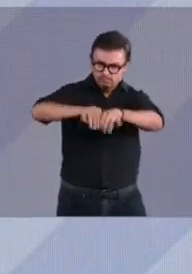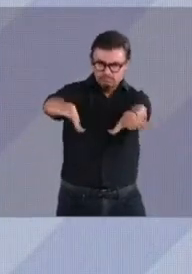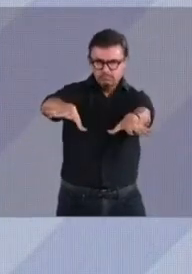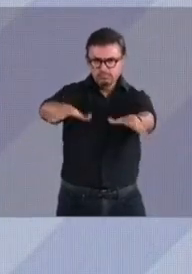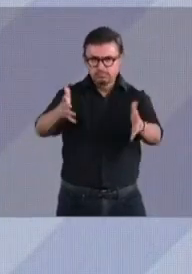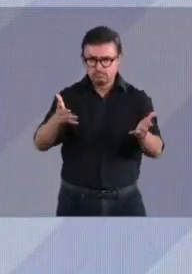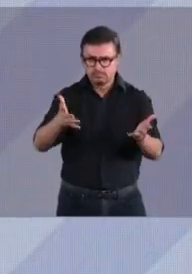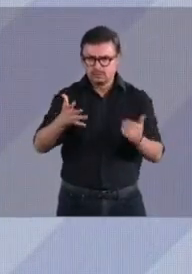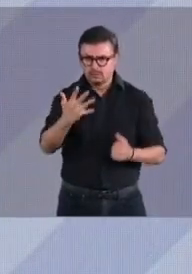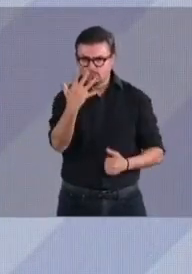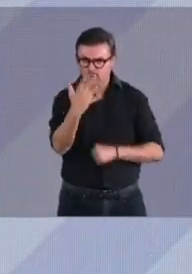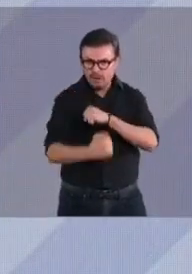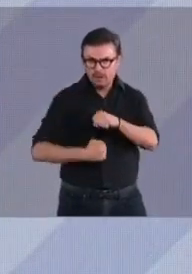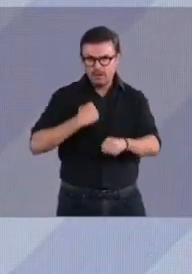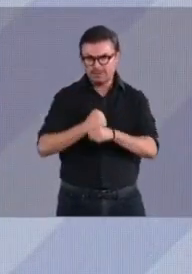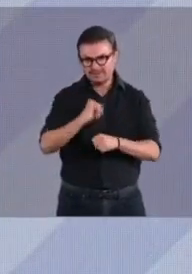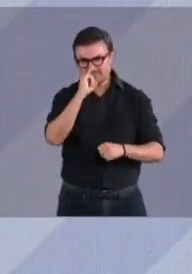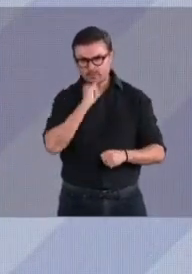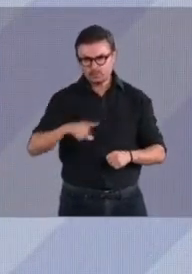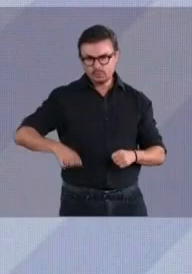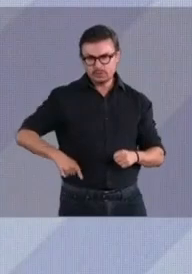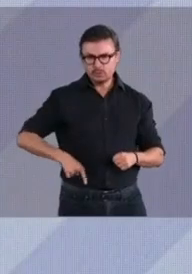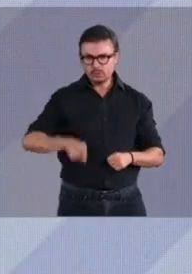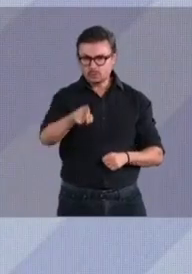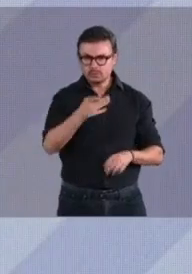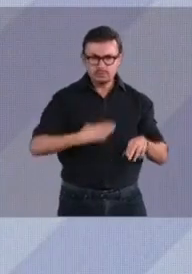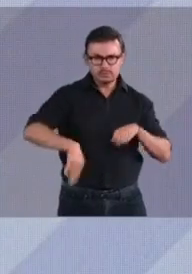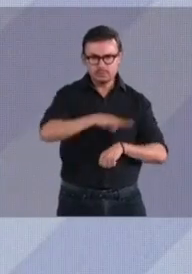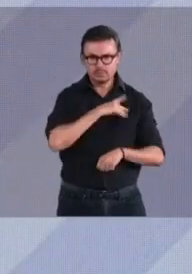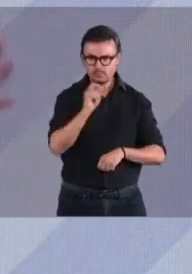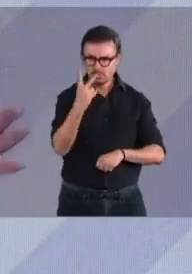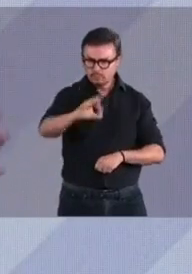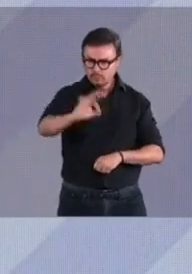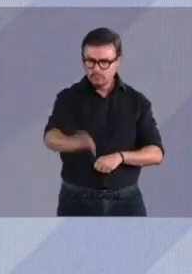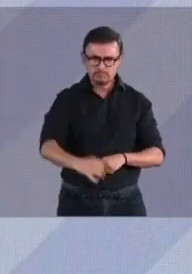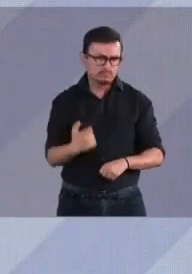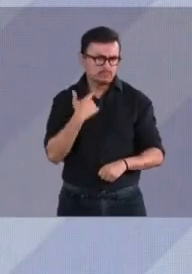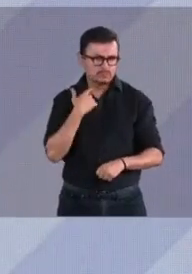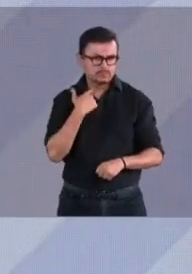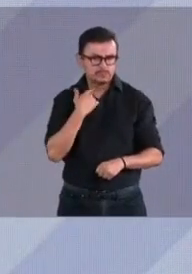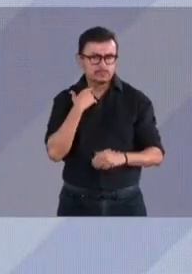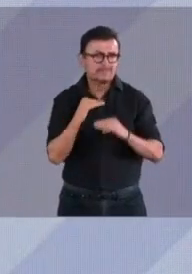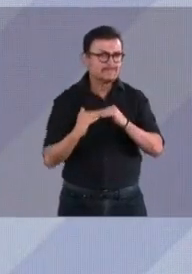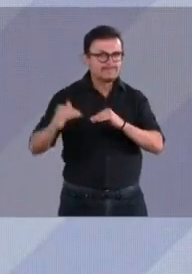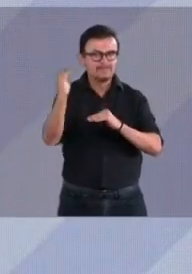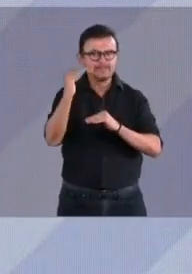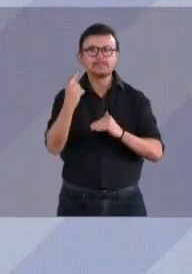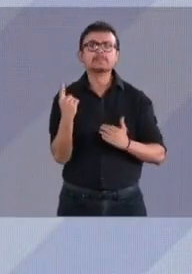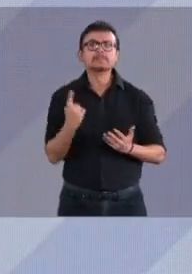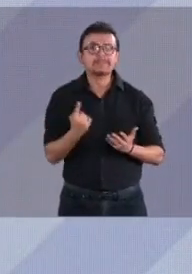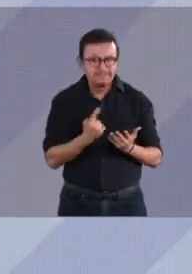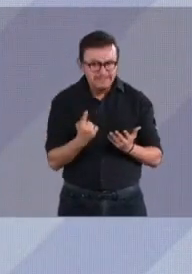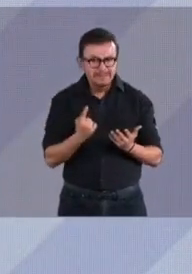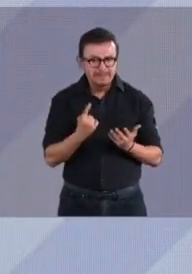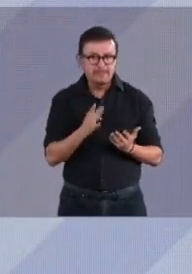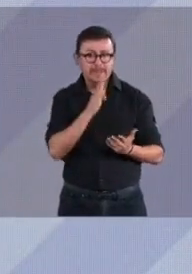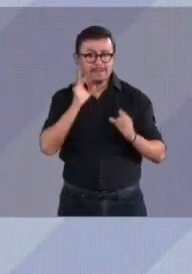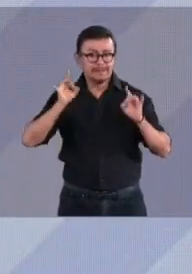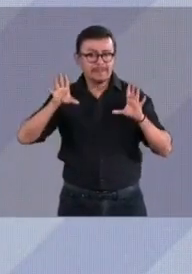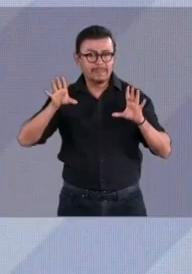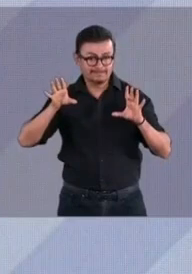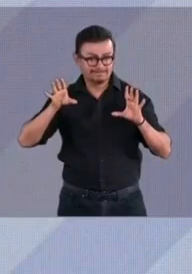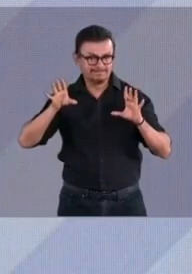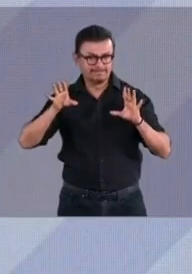años de Claudia Sheinbaum, 22% de homicidios que los primeros cinco años de Miguel Ángel Mancera. Y eso que se ha